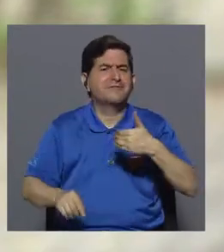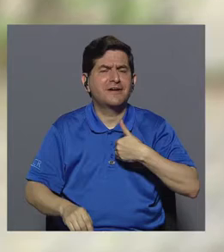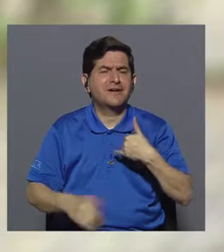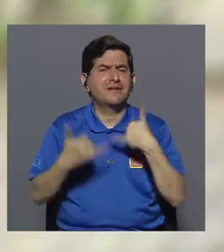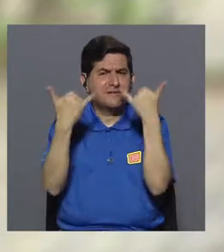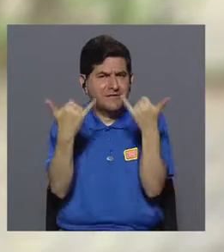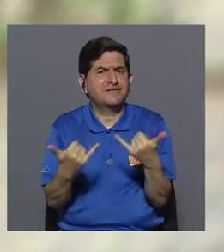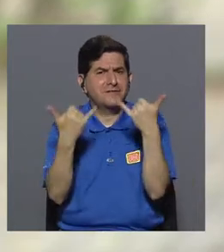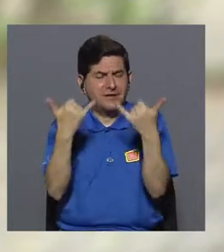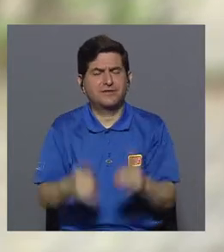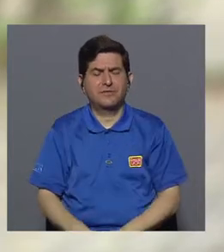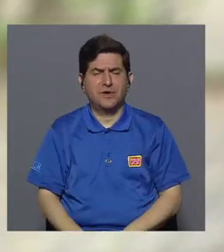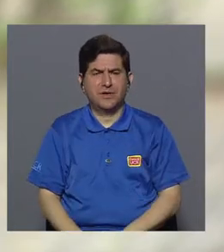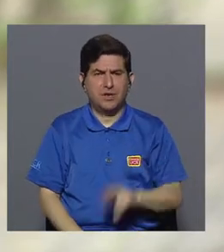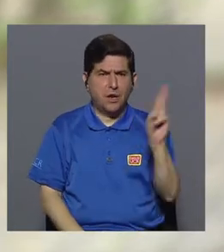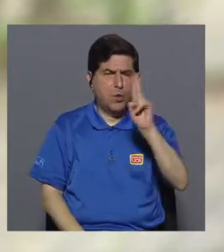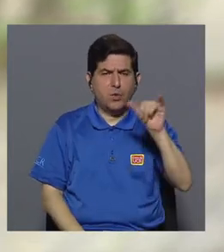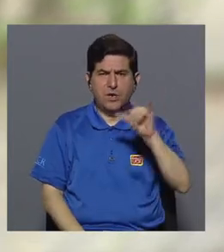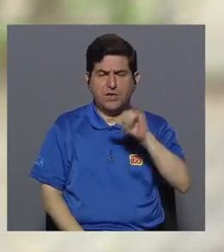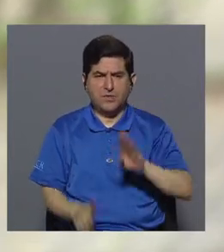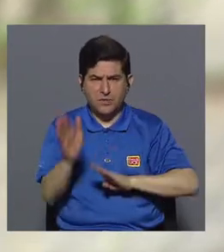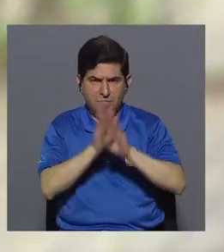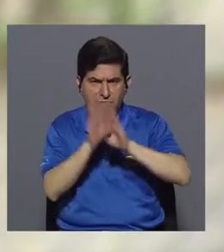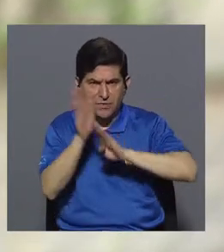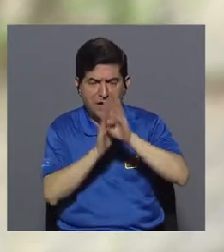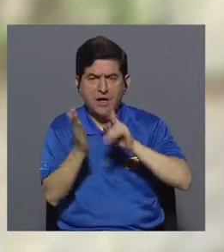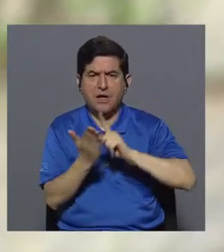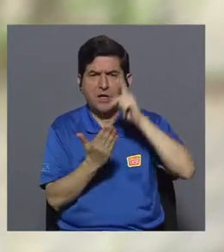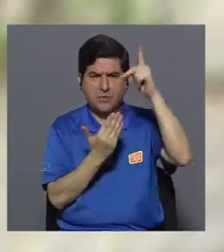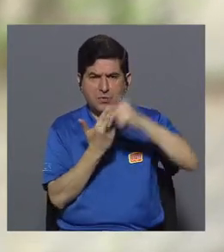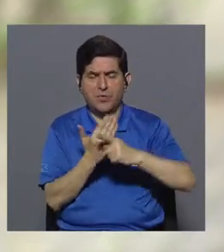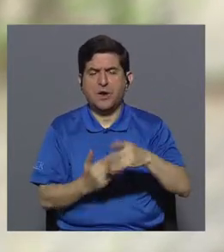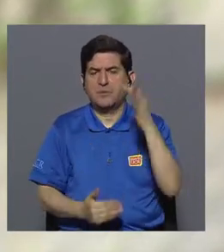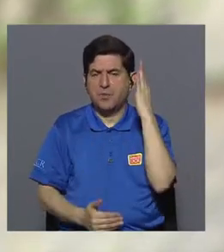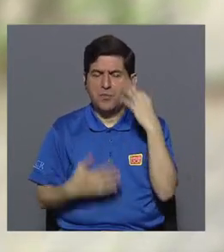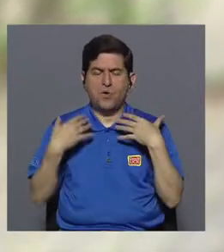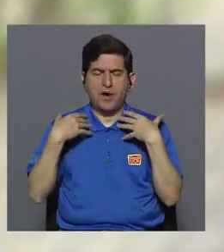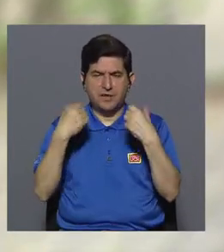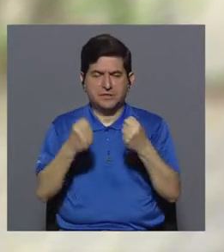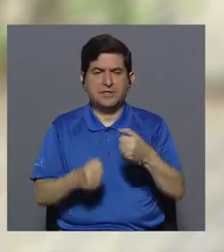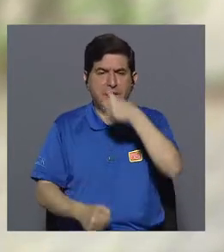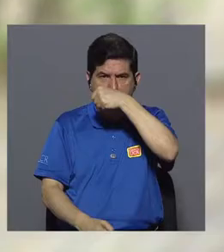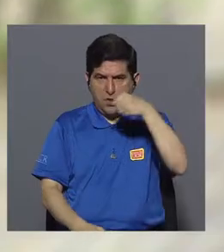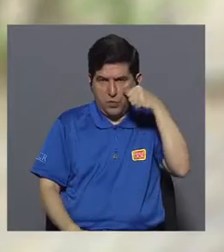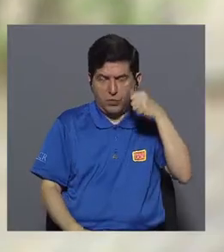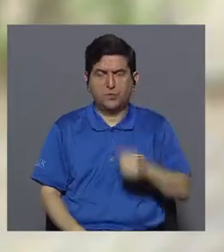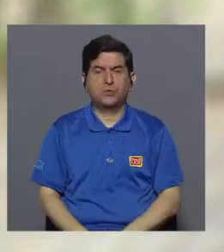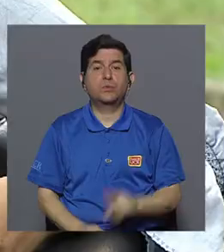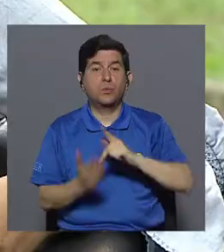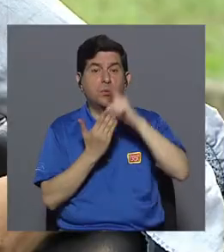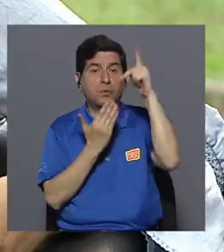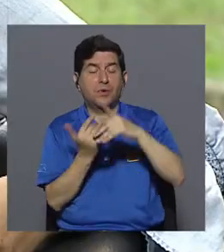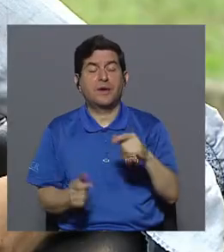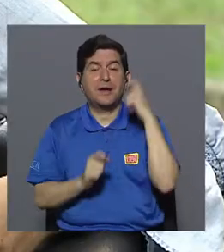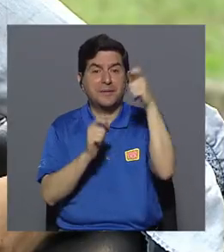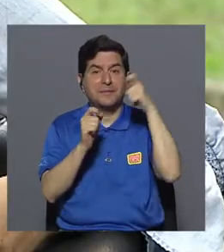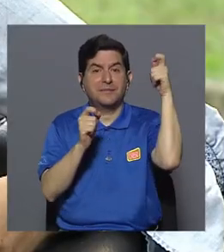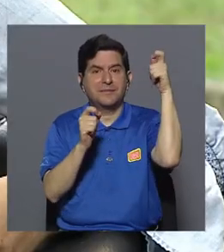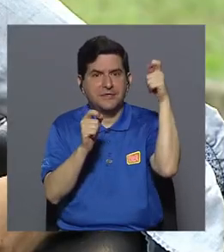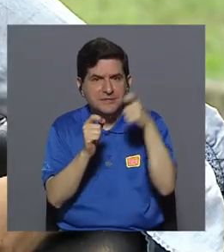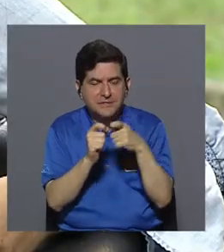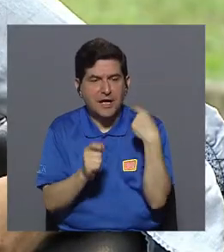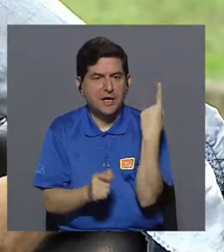manejamos actualmente, la unidad también desarrolla lo que es el programa Mujer, Salud y Drogas, que es un programa que es